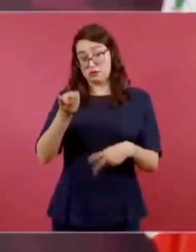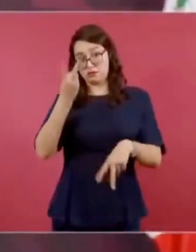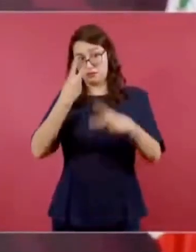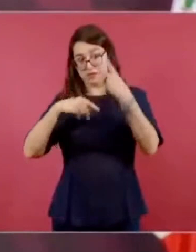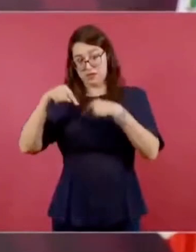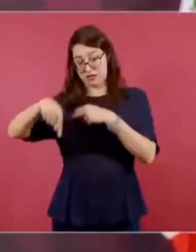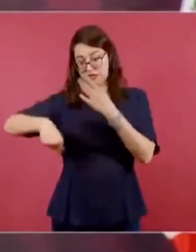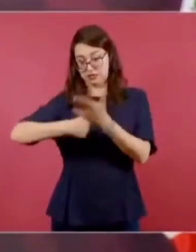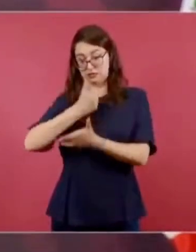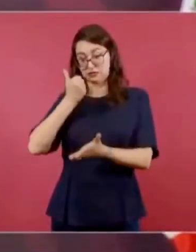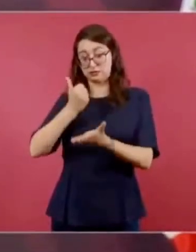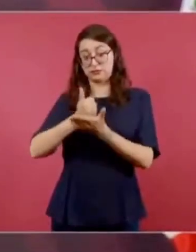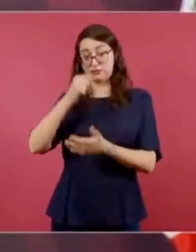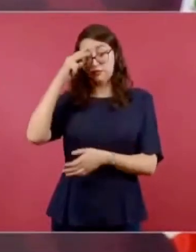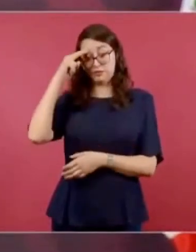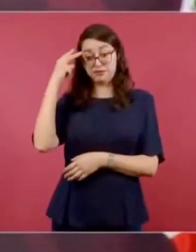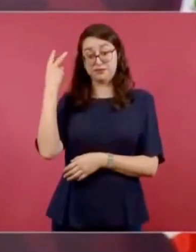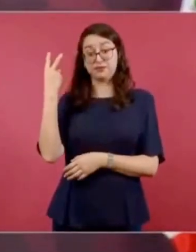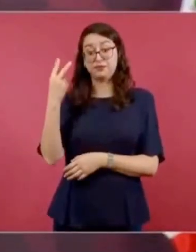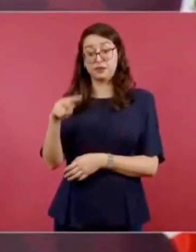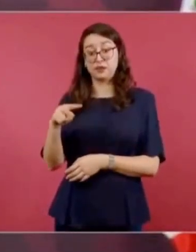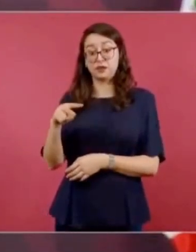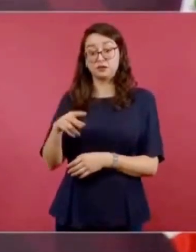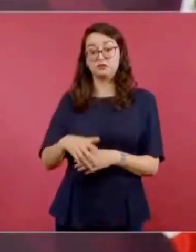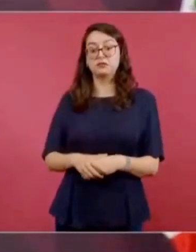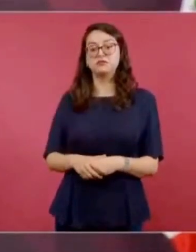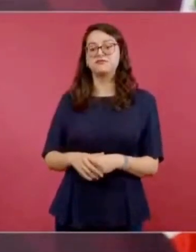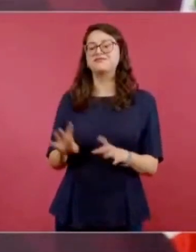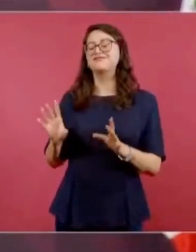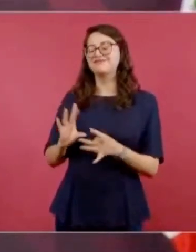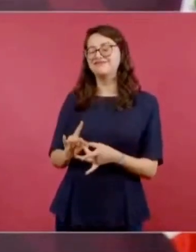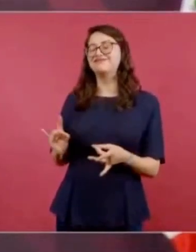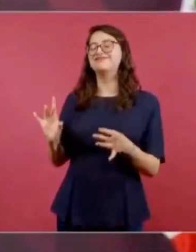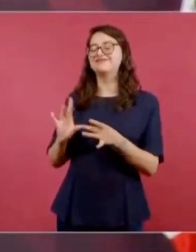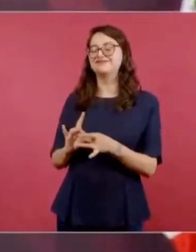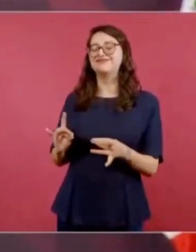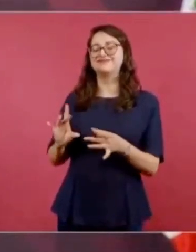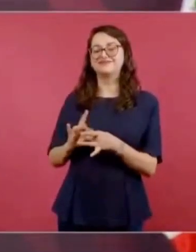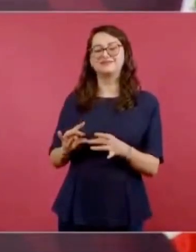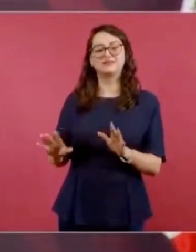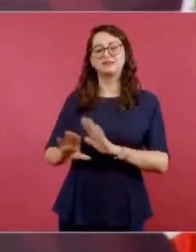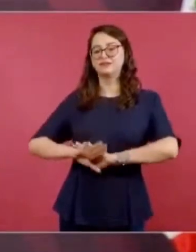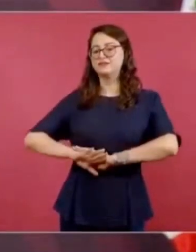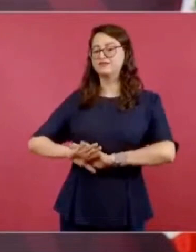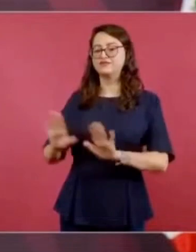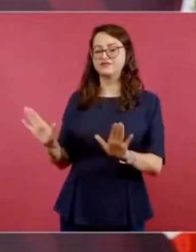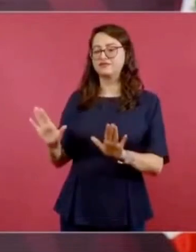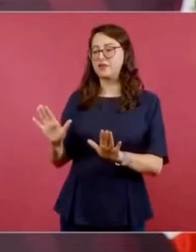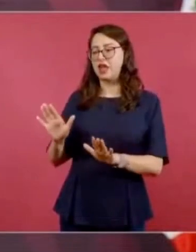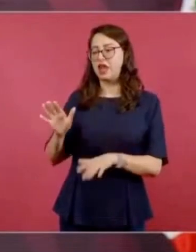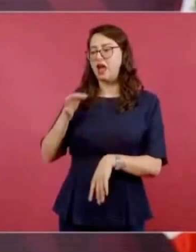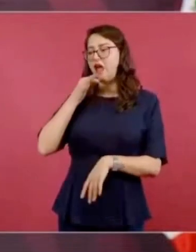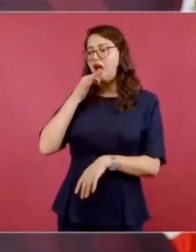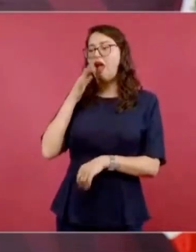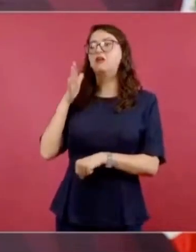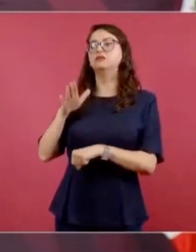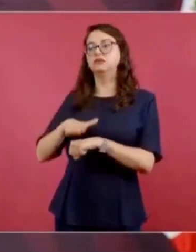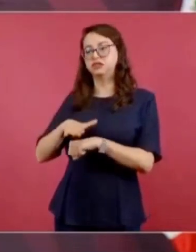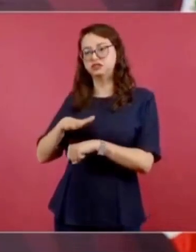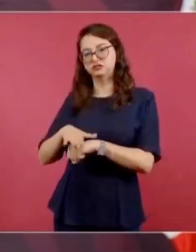se ha dejado de rodeos las puertas del Palacio Nacional se abrieron